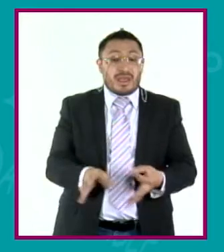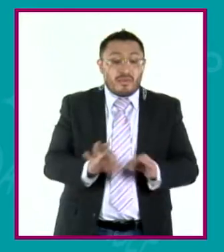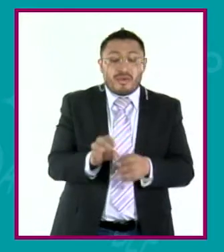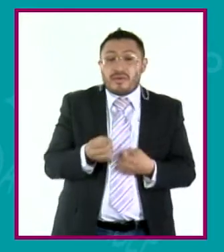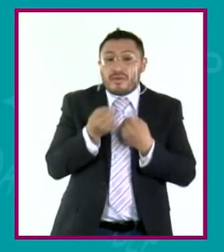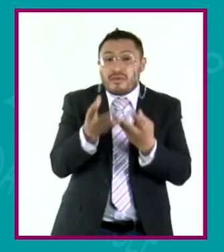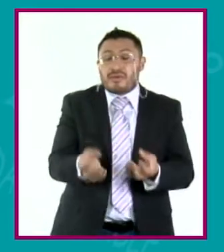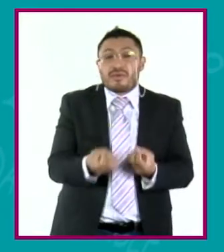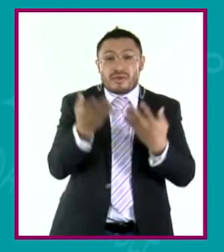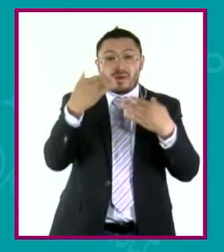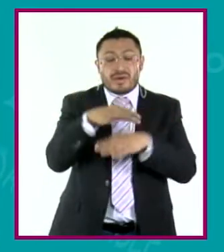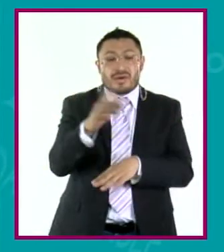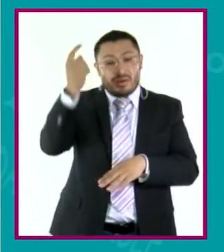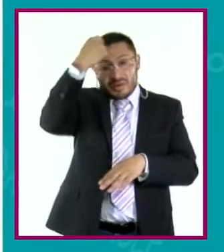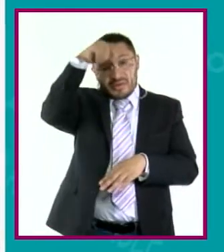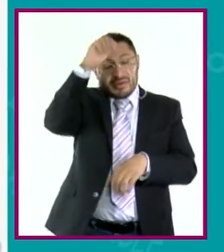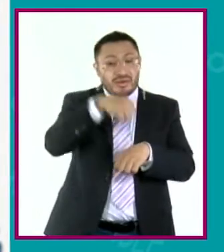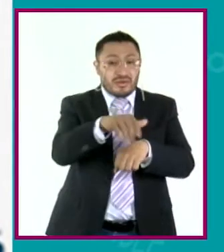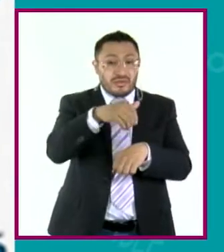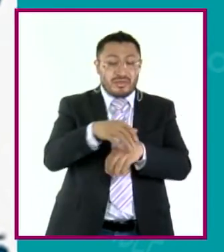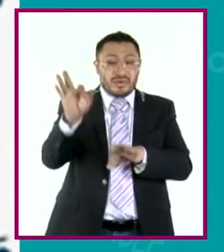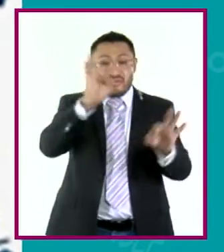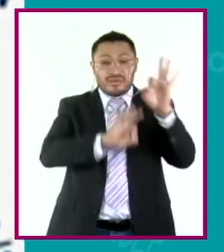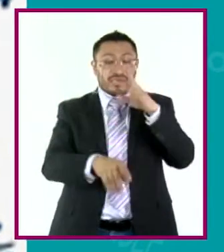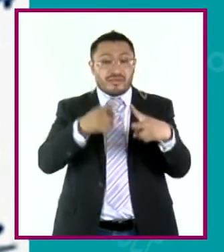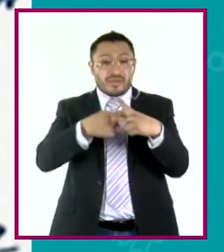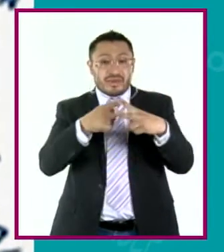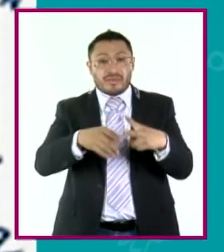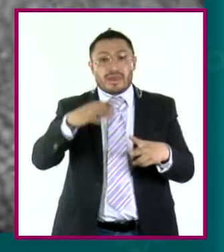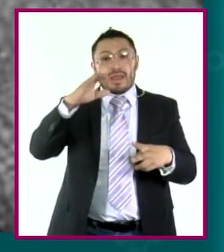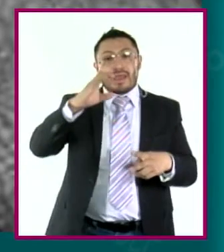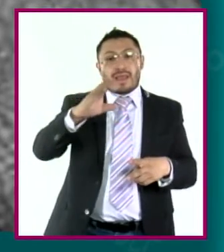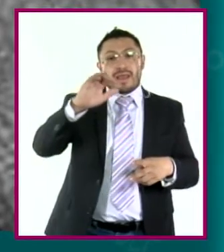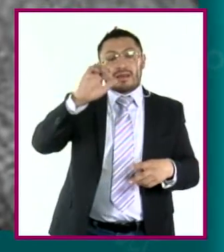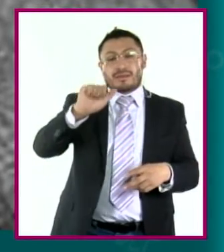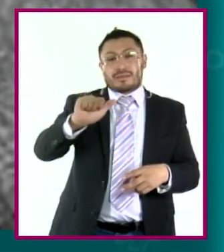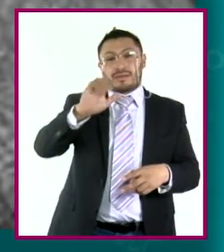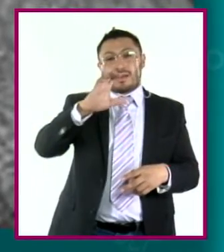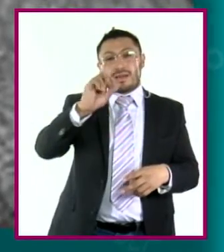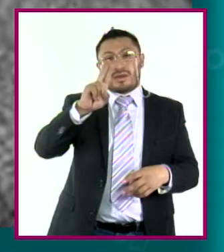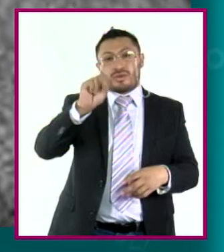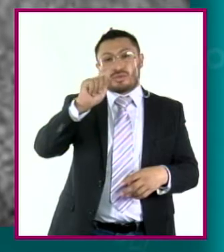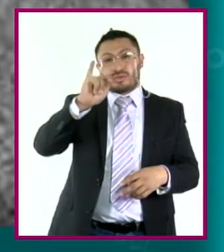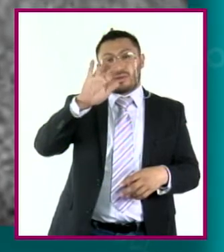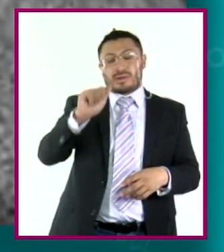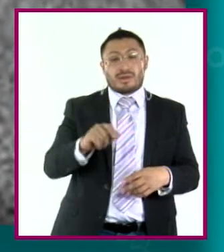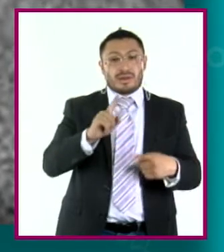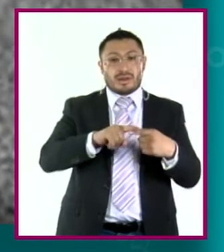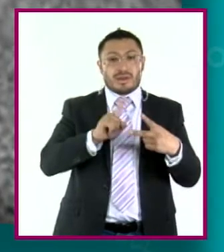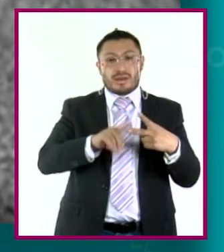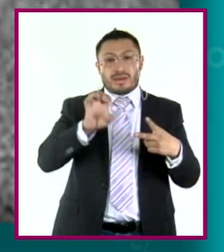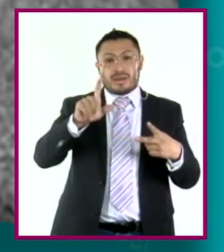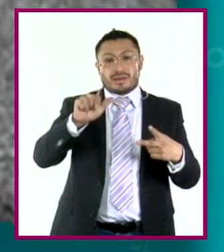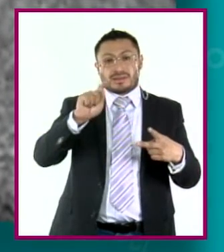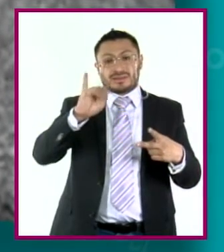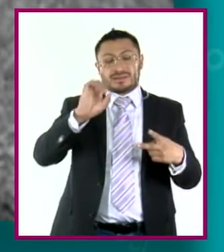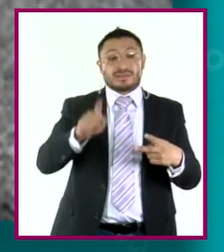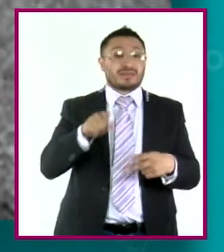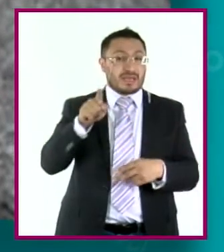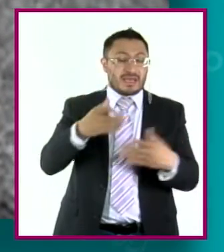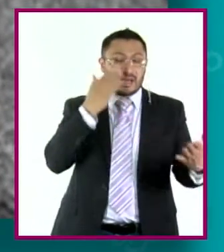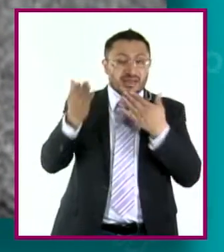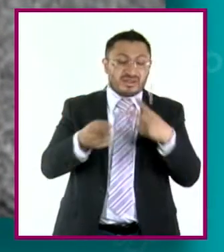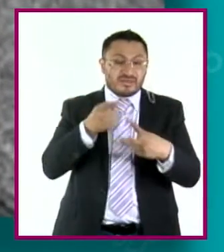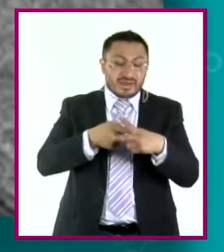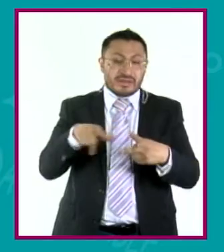de números en física matemática, acústica y elasticidad. Comenzó a estudiar matemáticas por su cuenta a los 13